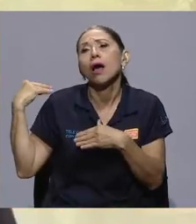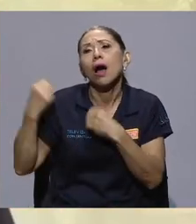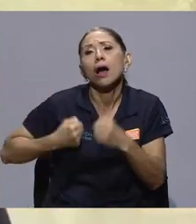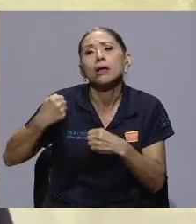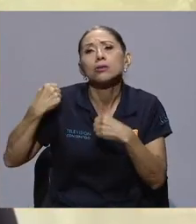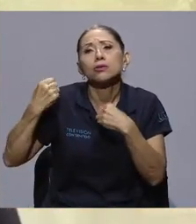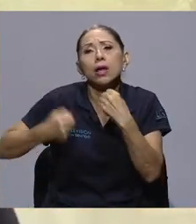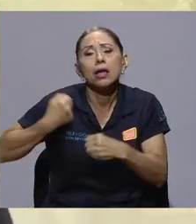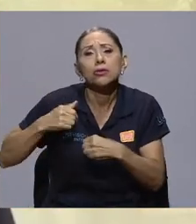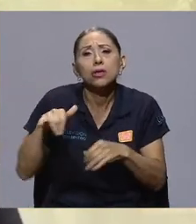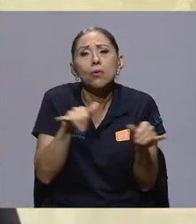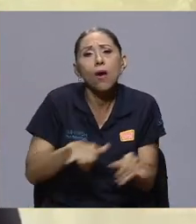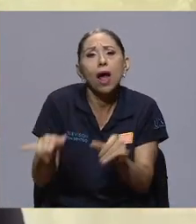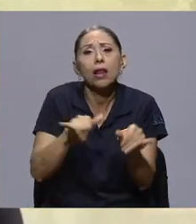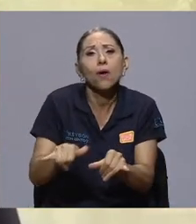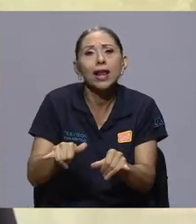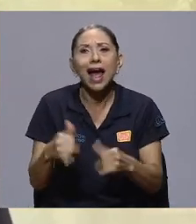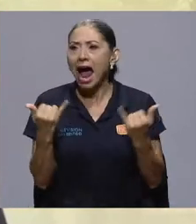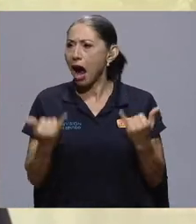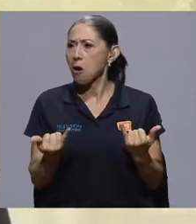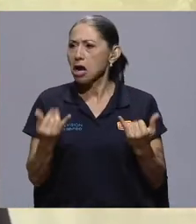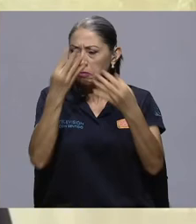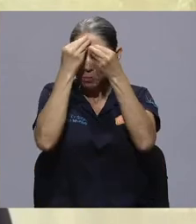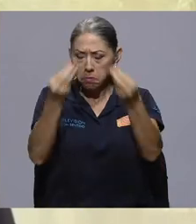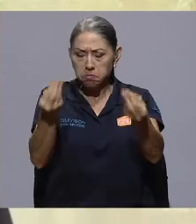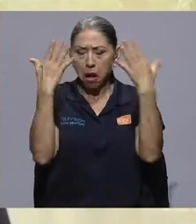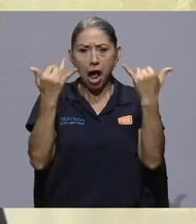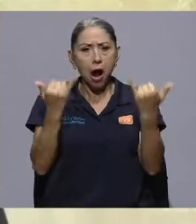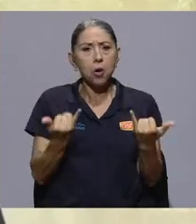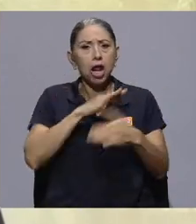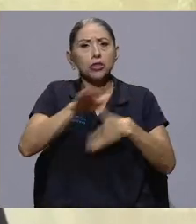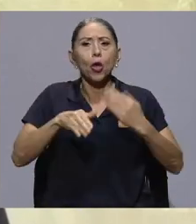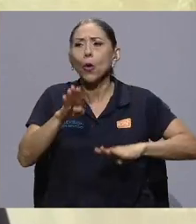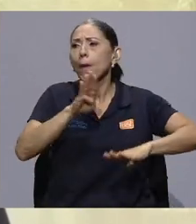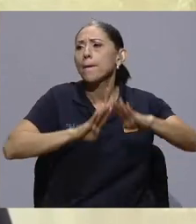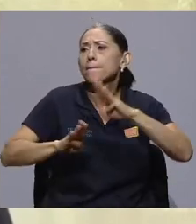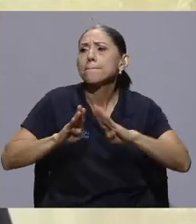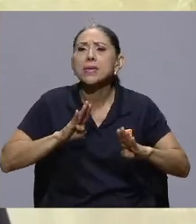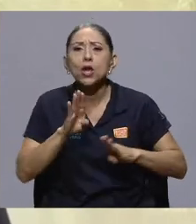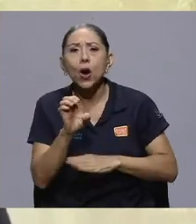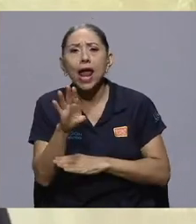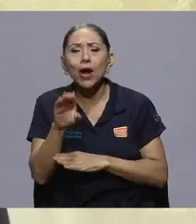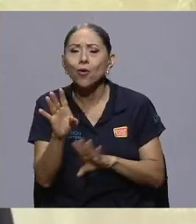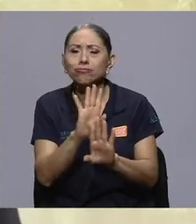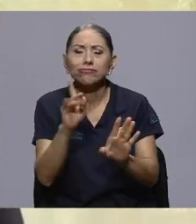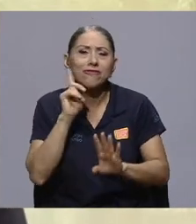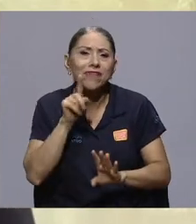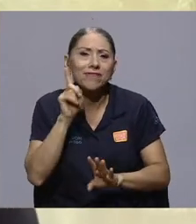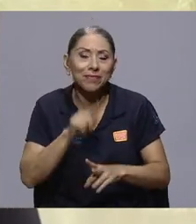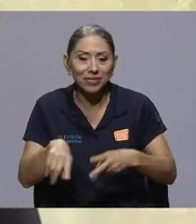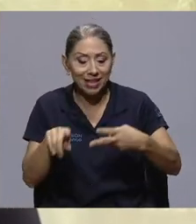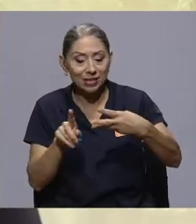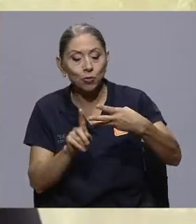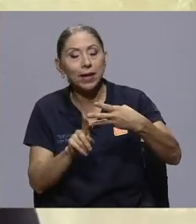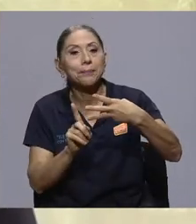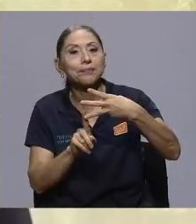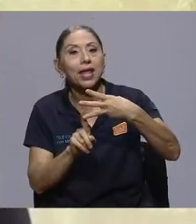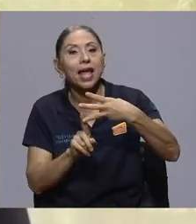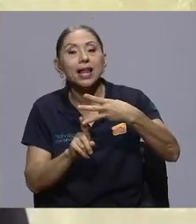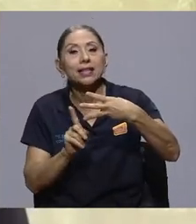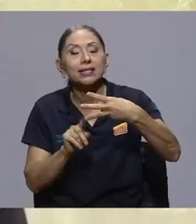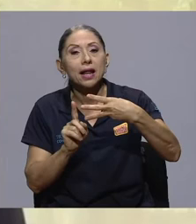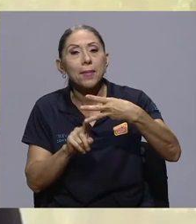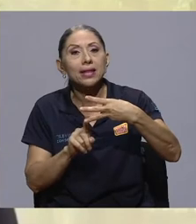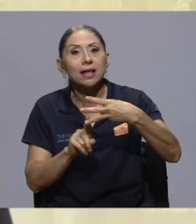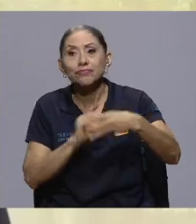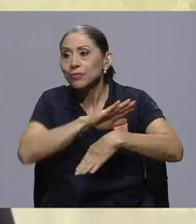todo va a ser bio, eco, porque también eso es muchas veces falsedad. Esa la segunda pata, las empresas. La tercera